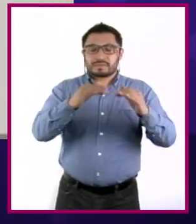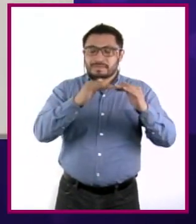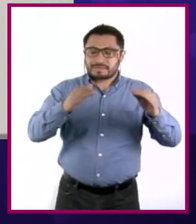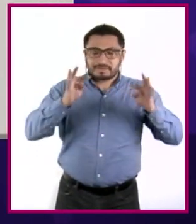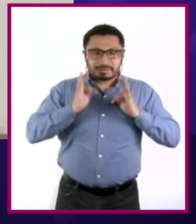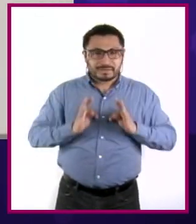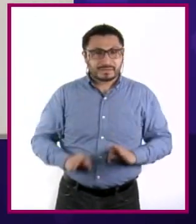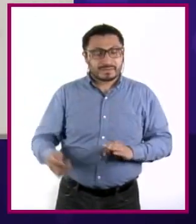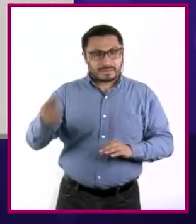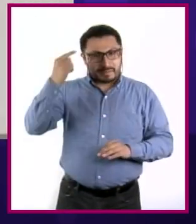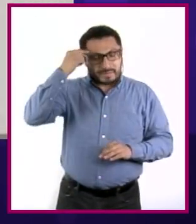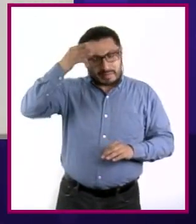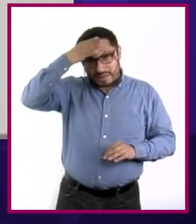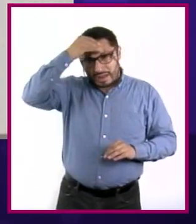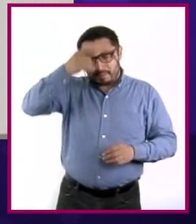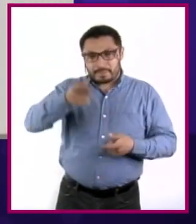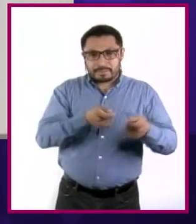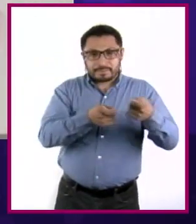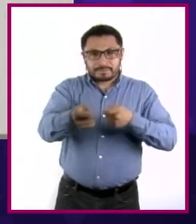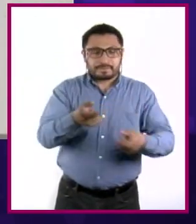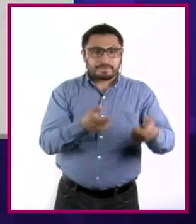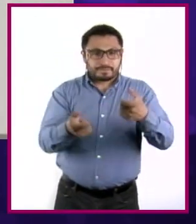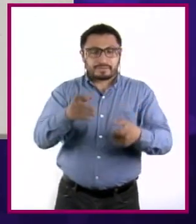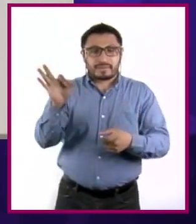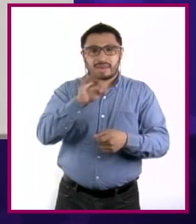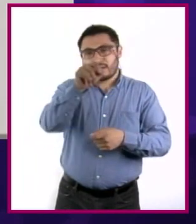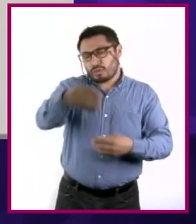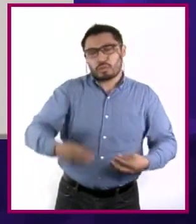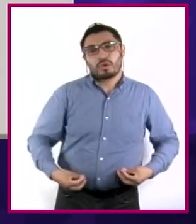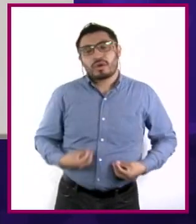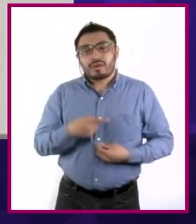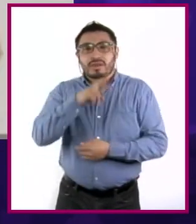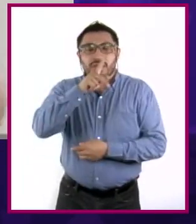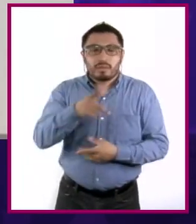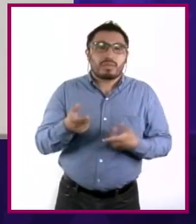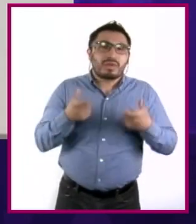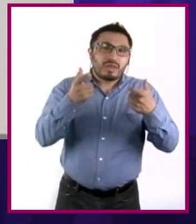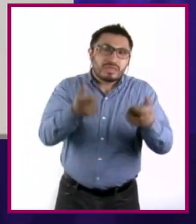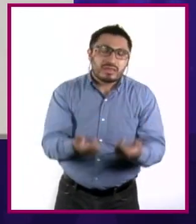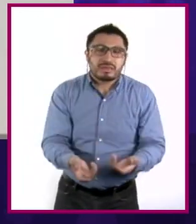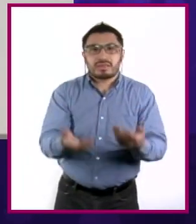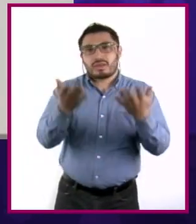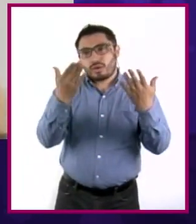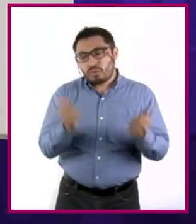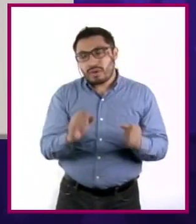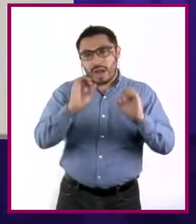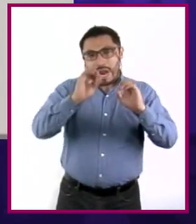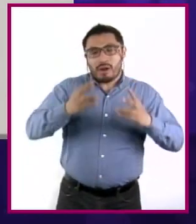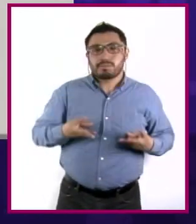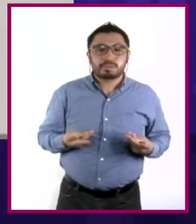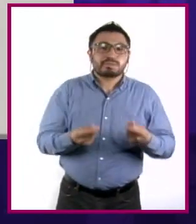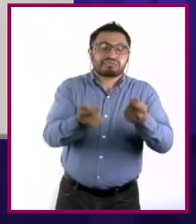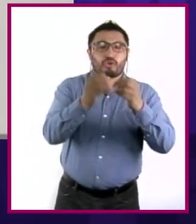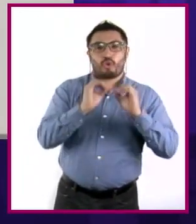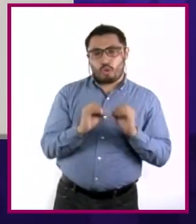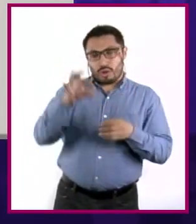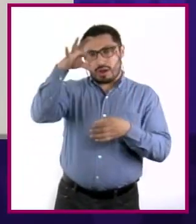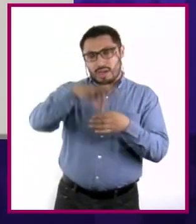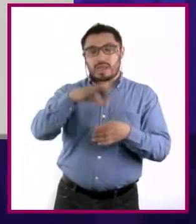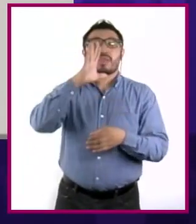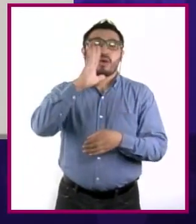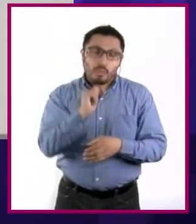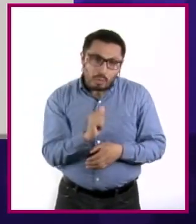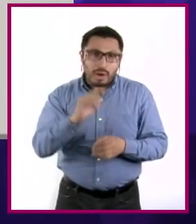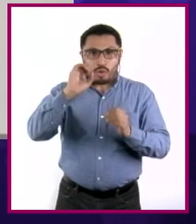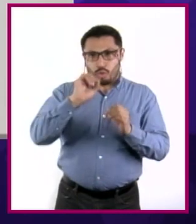puedas dedicar a todo lo demás. Si tú realmente vives preocupado porque no te alcanza la quincena, porque no puedes ahorrar, porque no estás